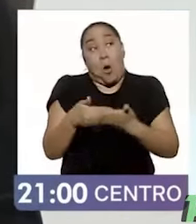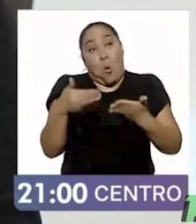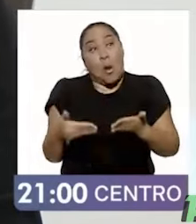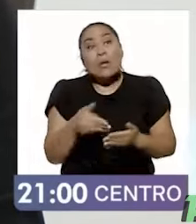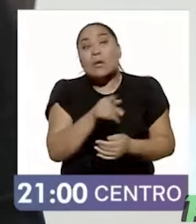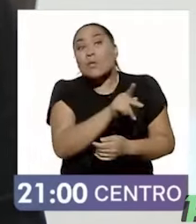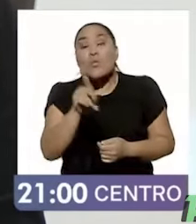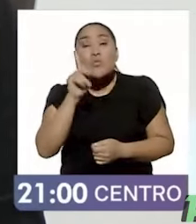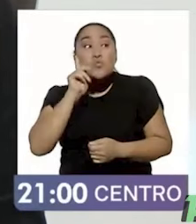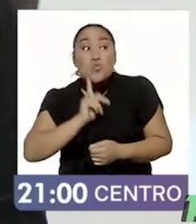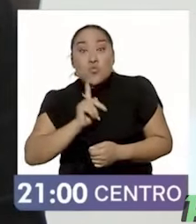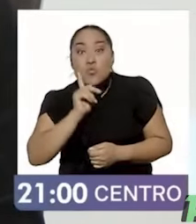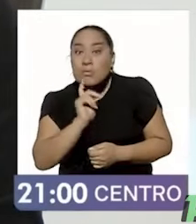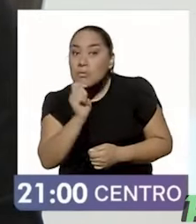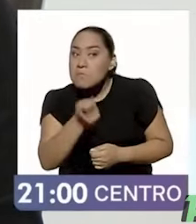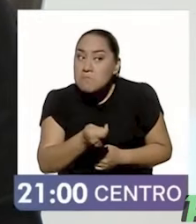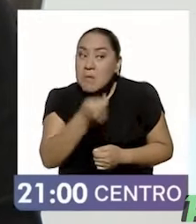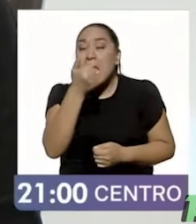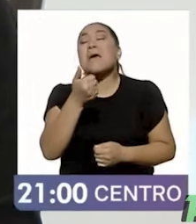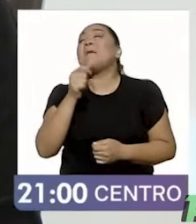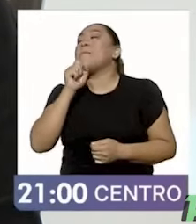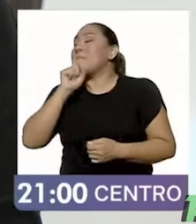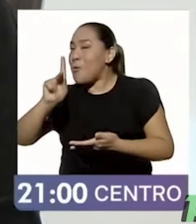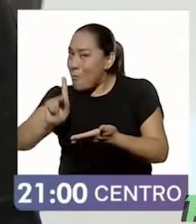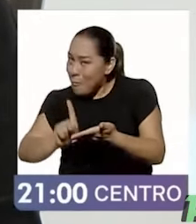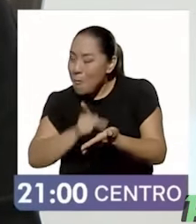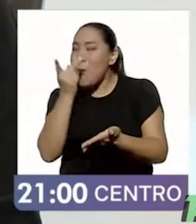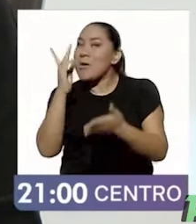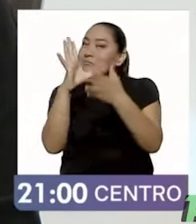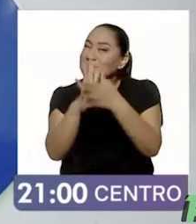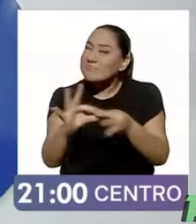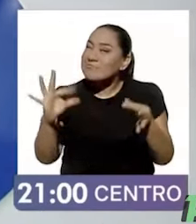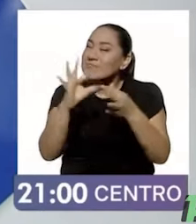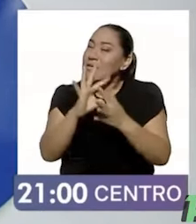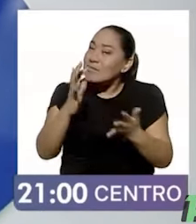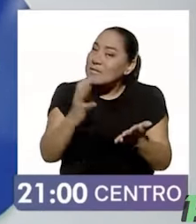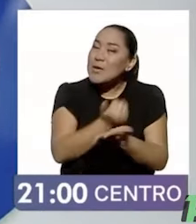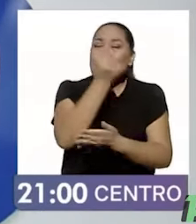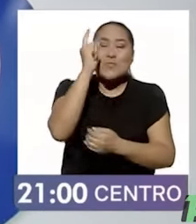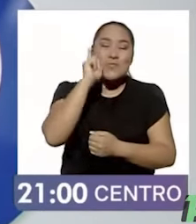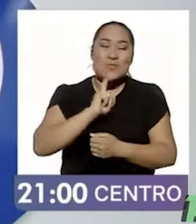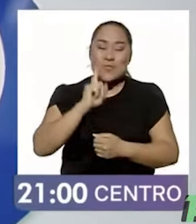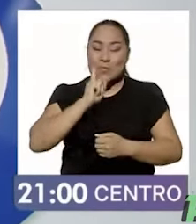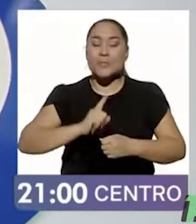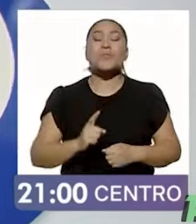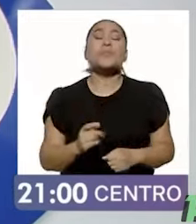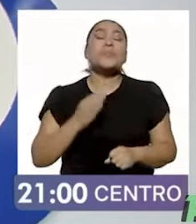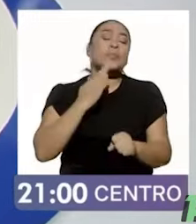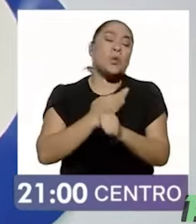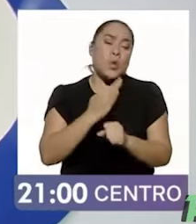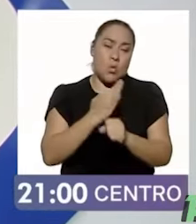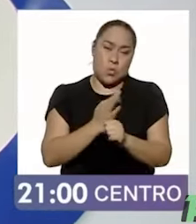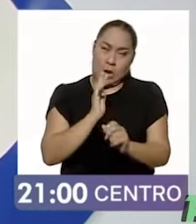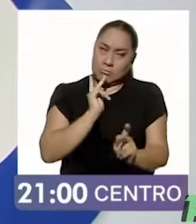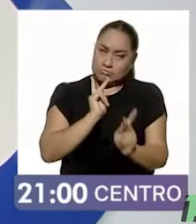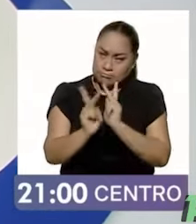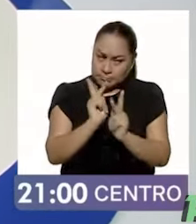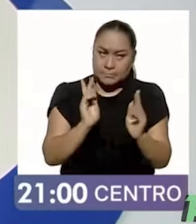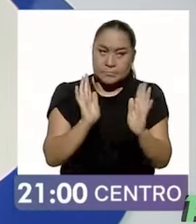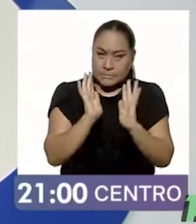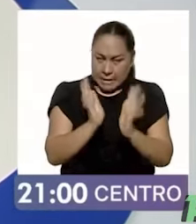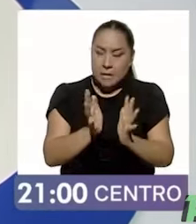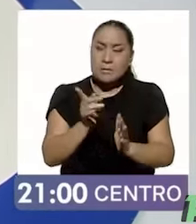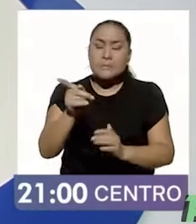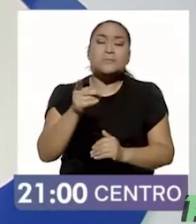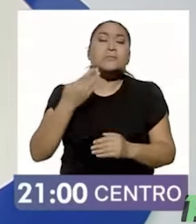va a tener el mismo destino. Sí, sí. Hemos tenido una conversación pública con Claudia